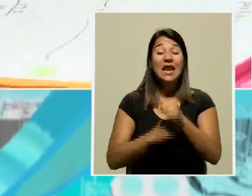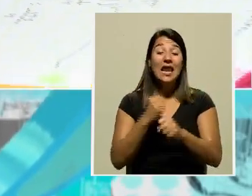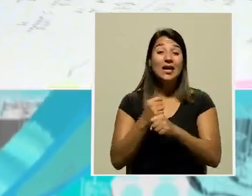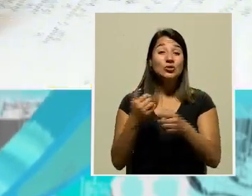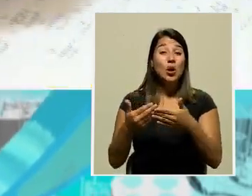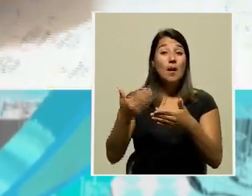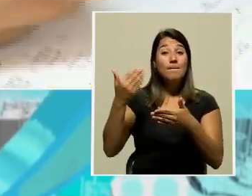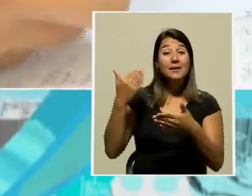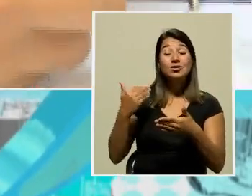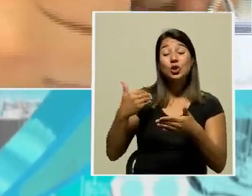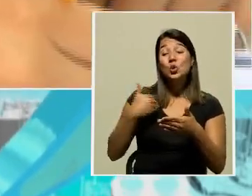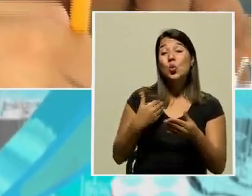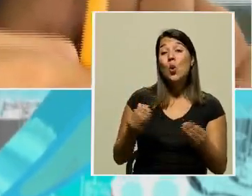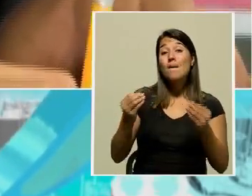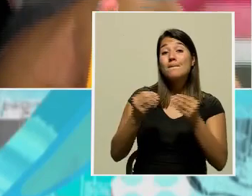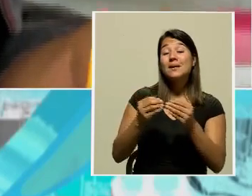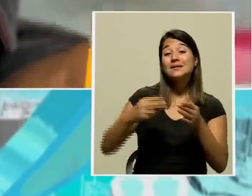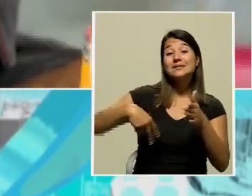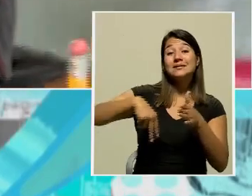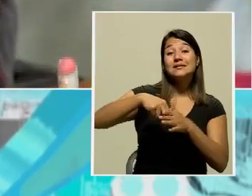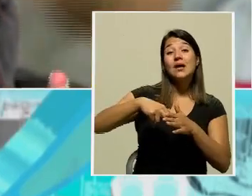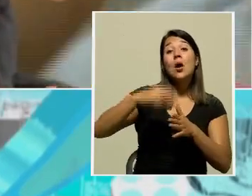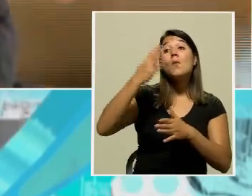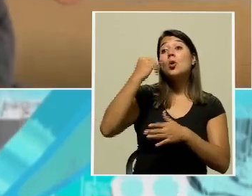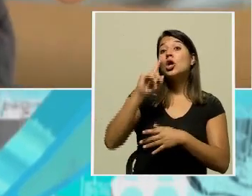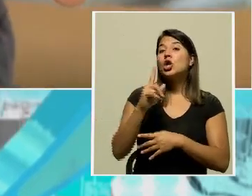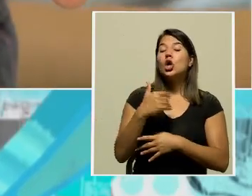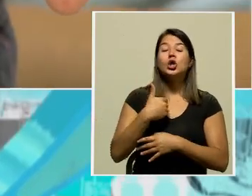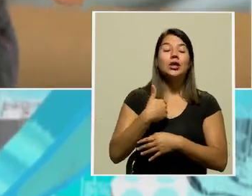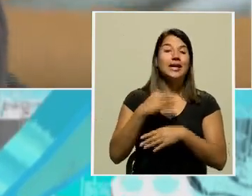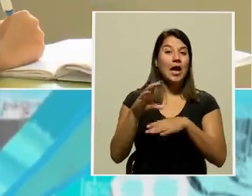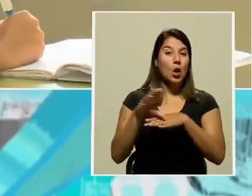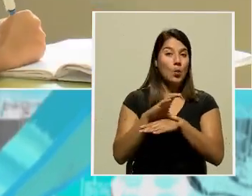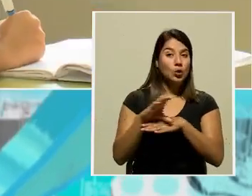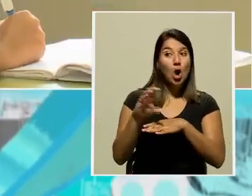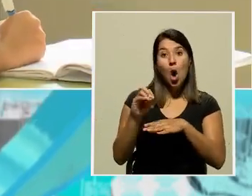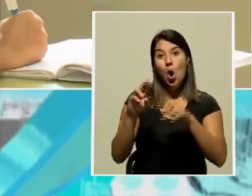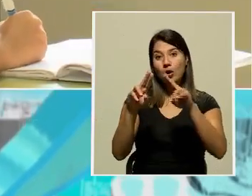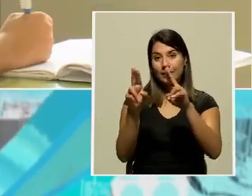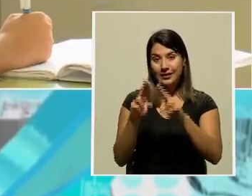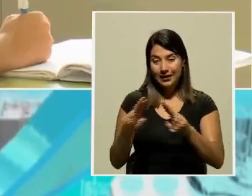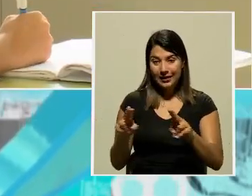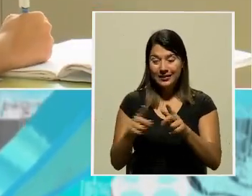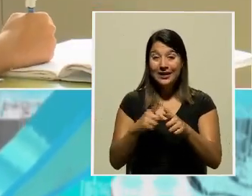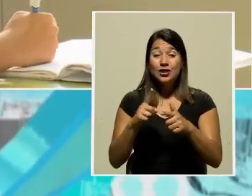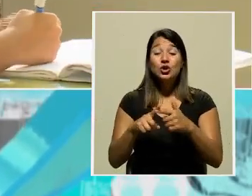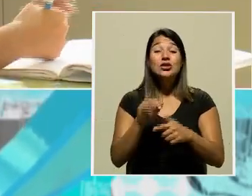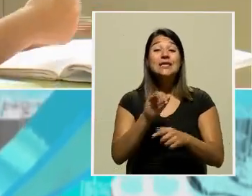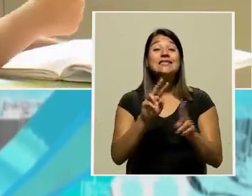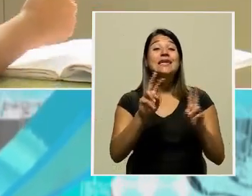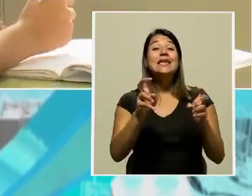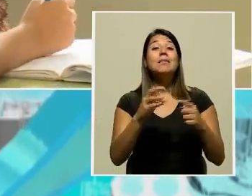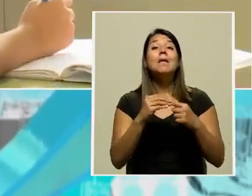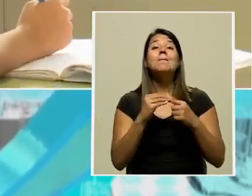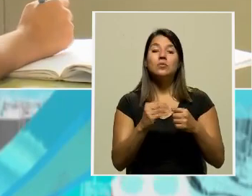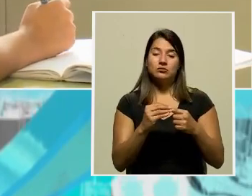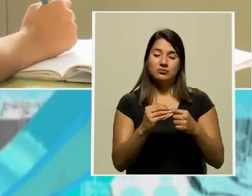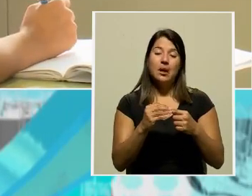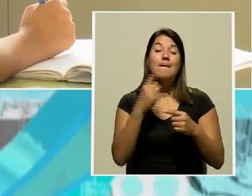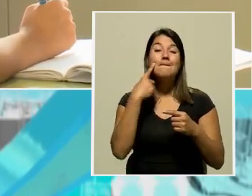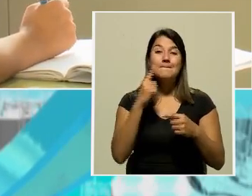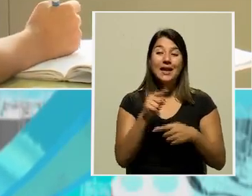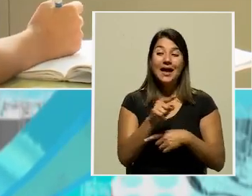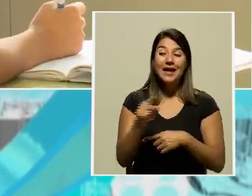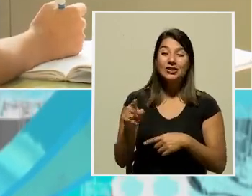mayores limitaciones por el hecho de no contar con conectividad y esa es la prioridad para el regreso, sobre todo para esa